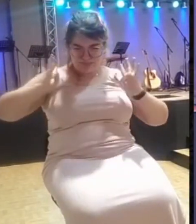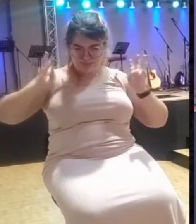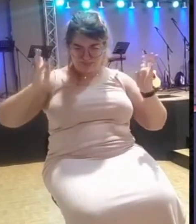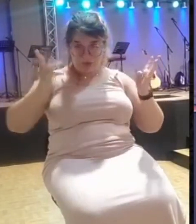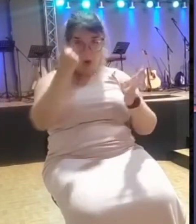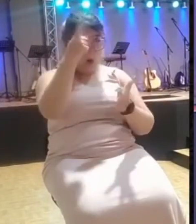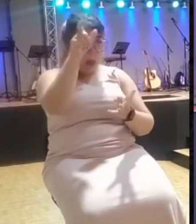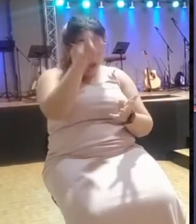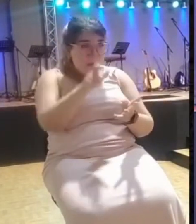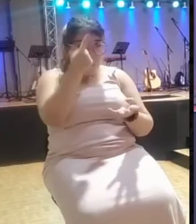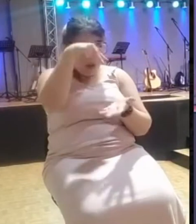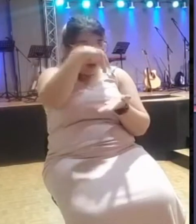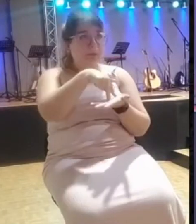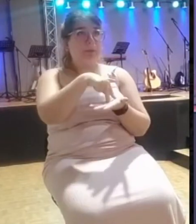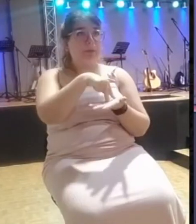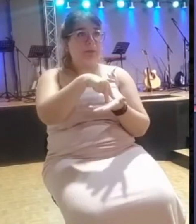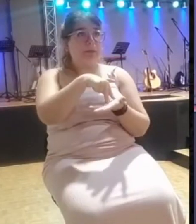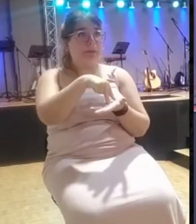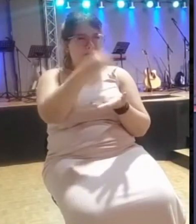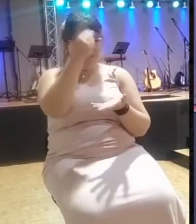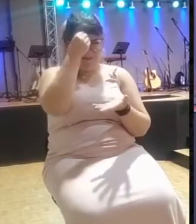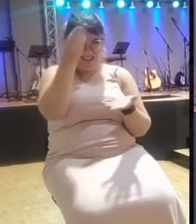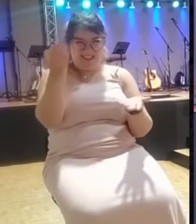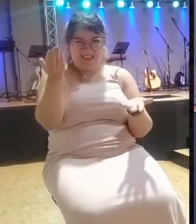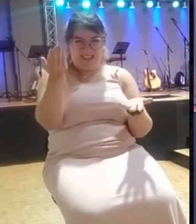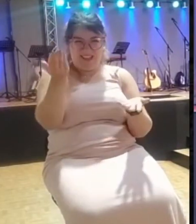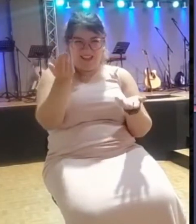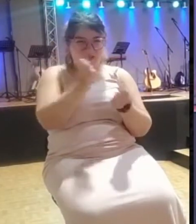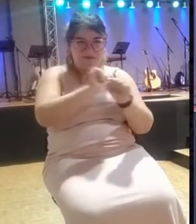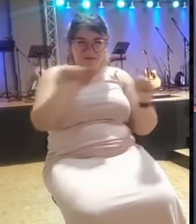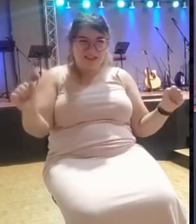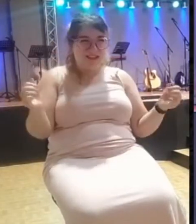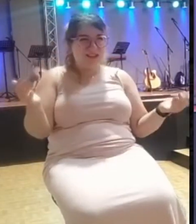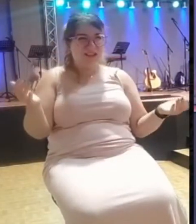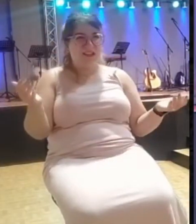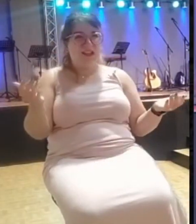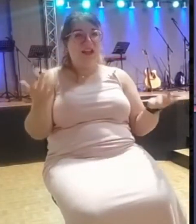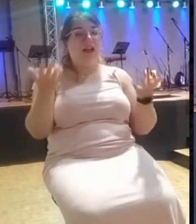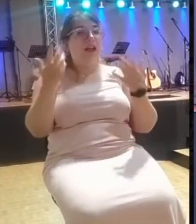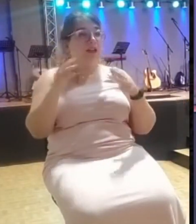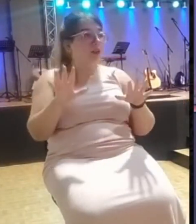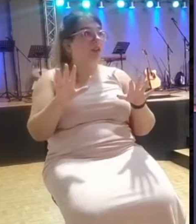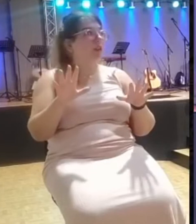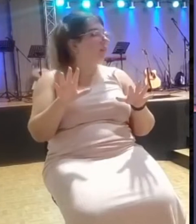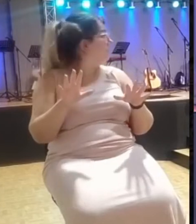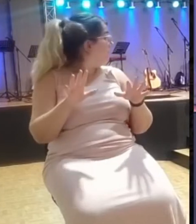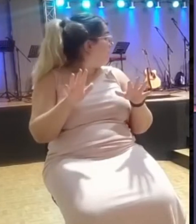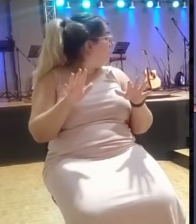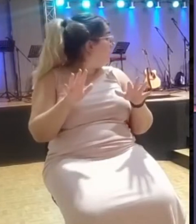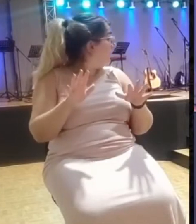¿Te cabe en la cabeza a eso? Padre Santo de la gloria. Y entonces, claro, Guilherme dice, ay, ay,